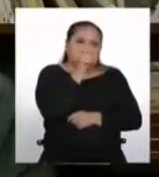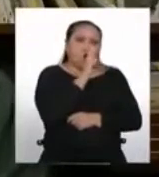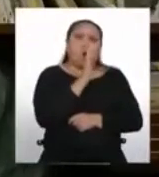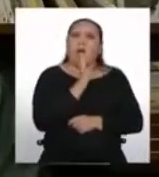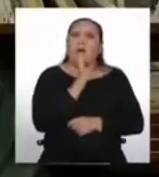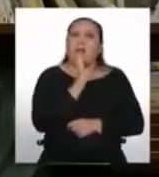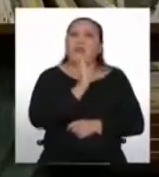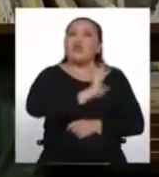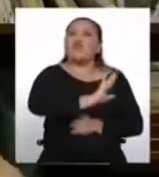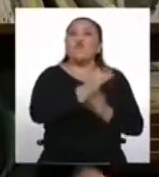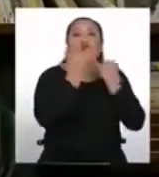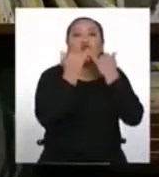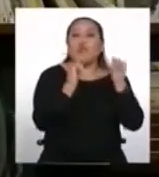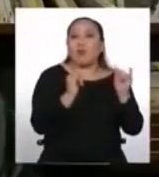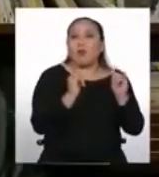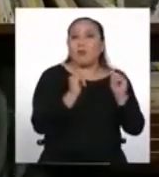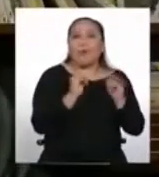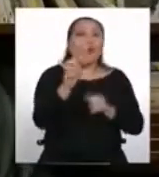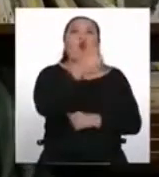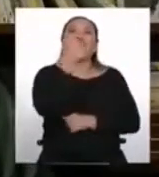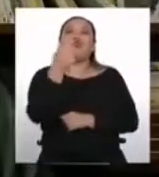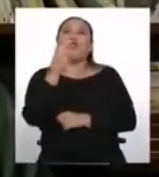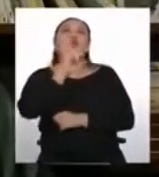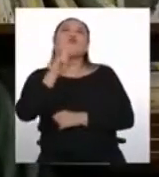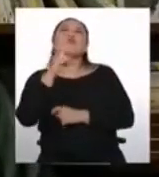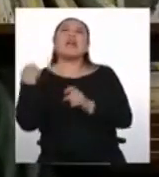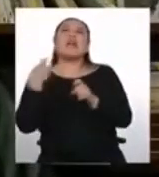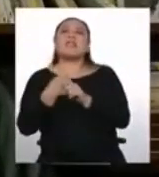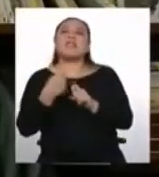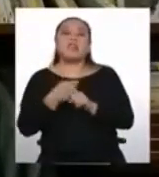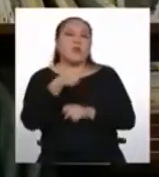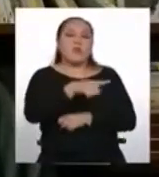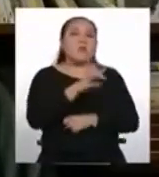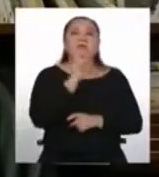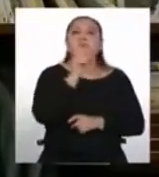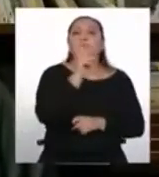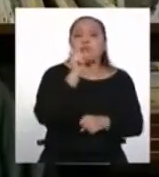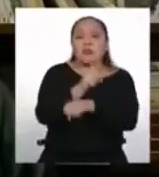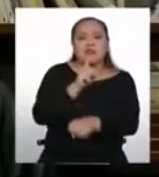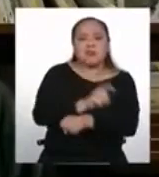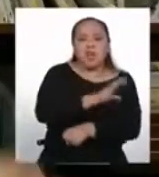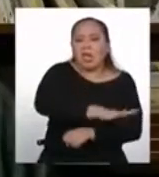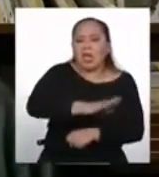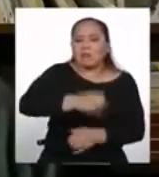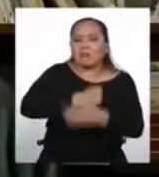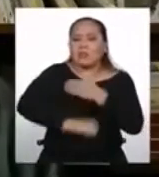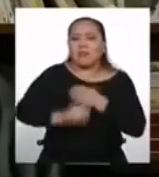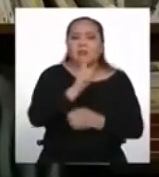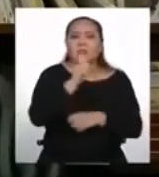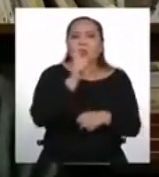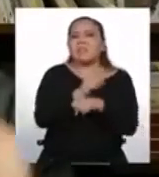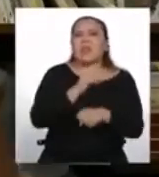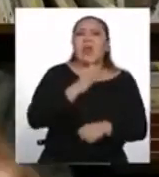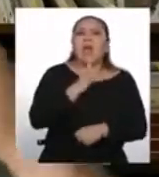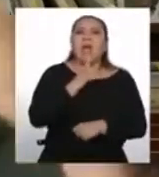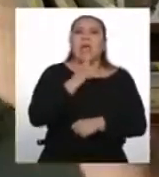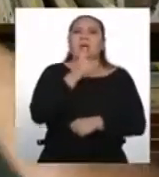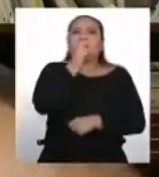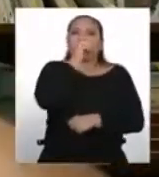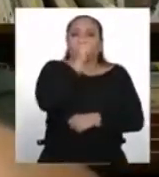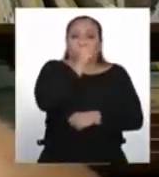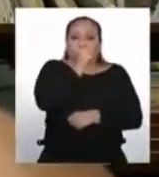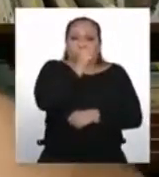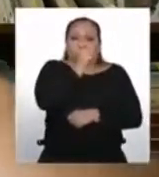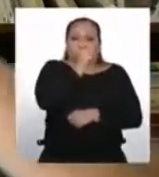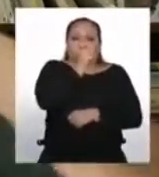¿Por qué deciden no transmitírsela hacia sus hijos, ¿no? Hacia sus nietos. Entonces, qué